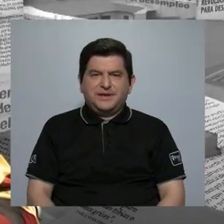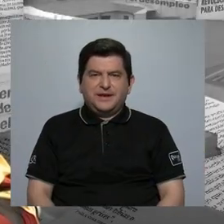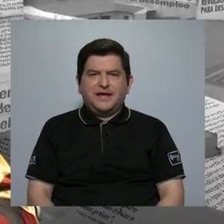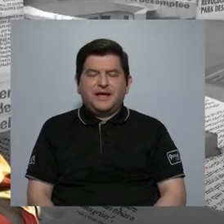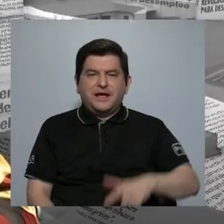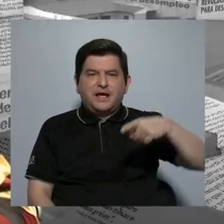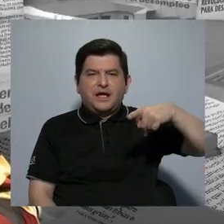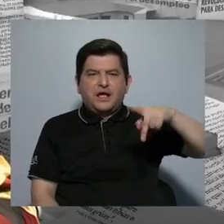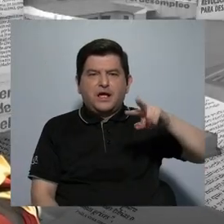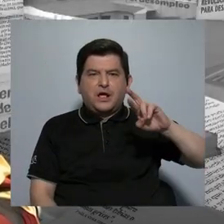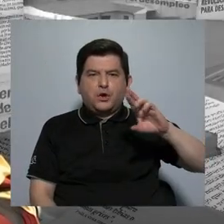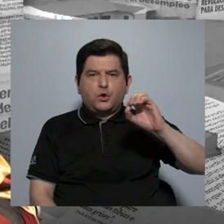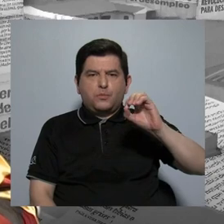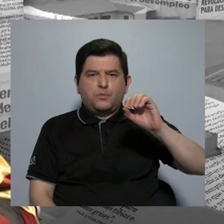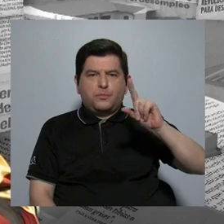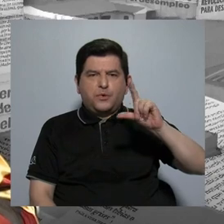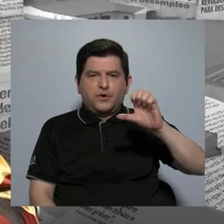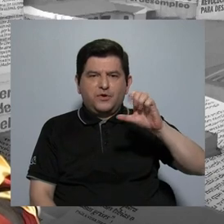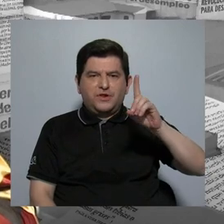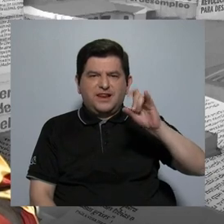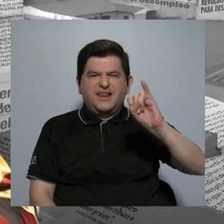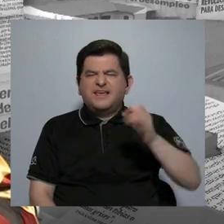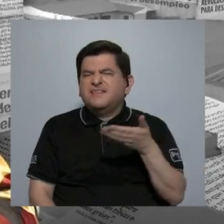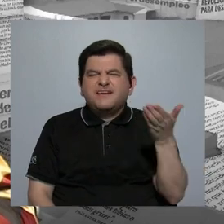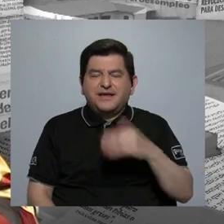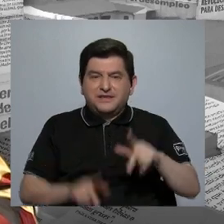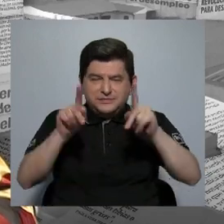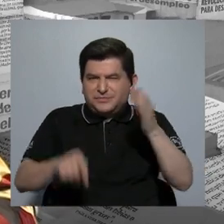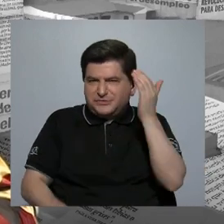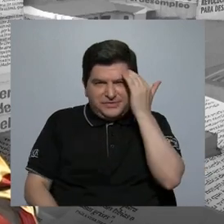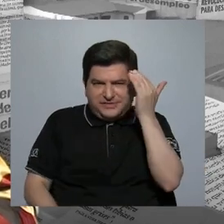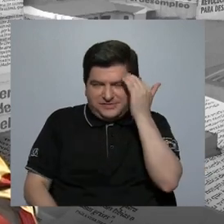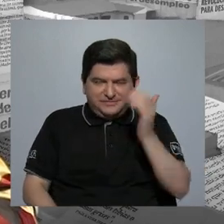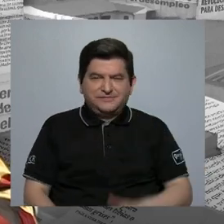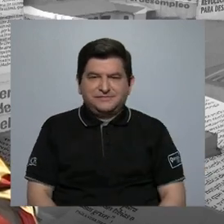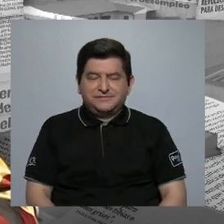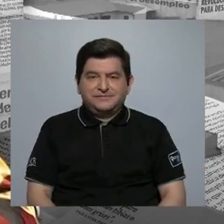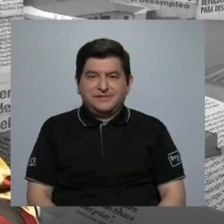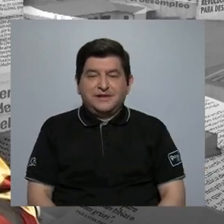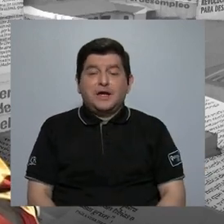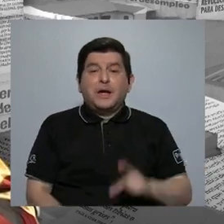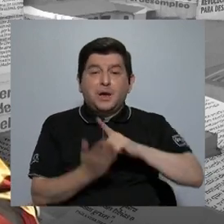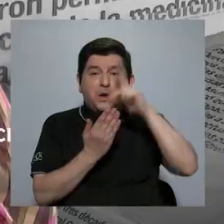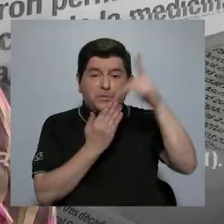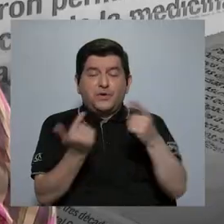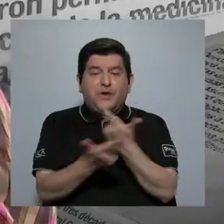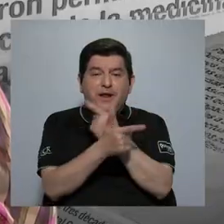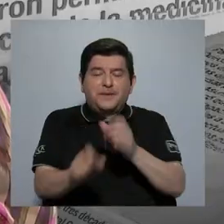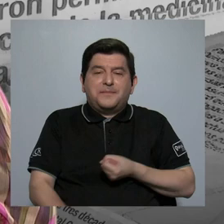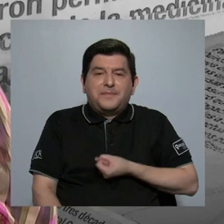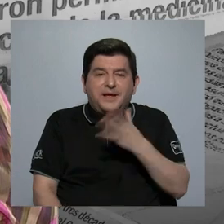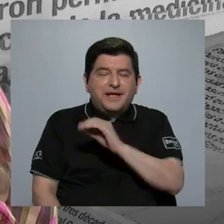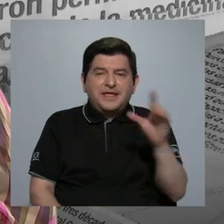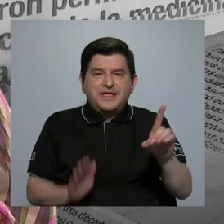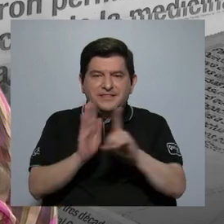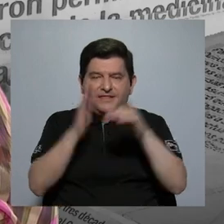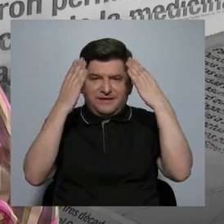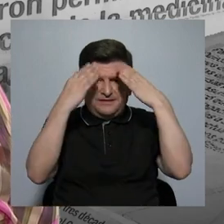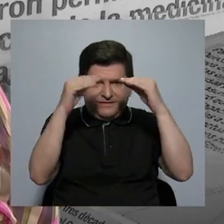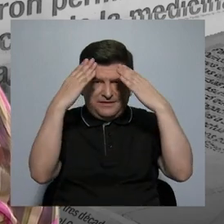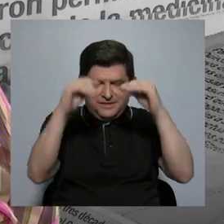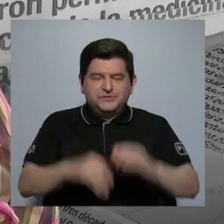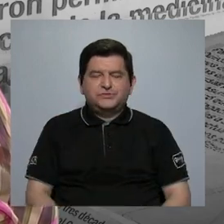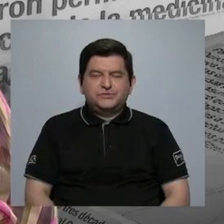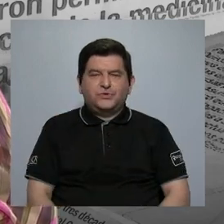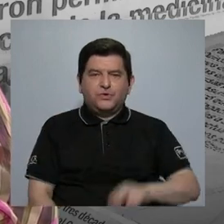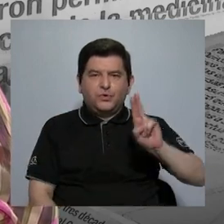¿qué es Proledi para aquellos que no están familiarizados con este programa? El Proledi es el programa de libertad de expresión y derecho a la